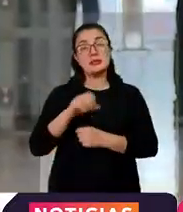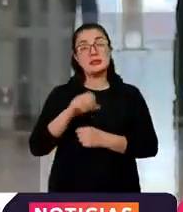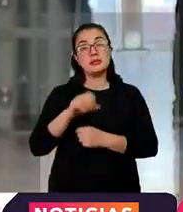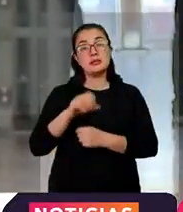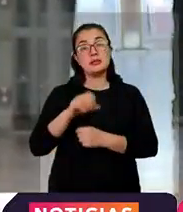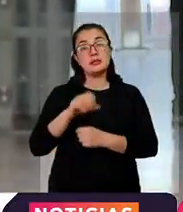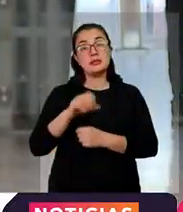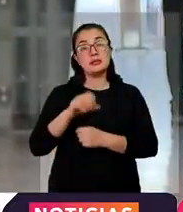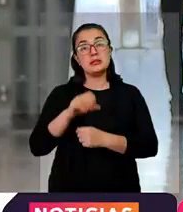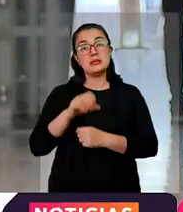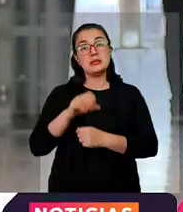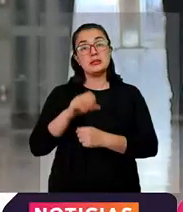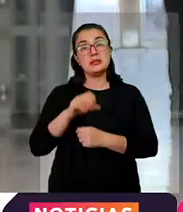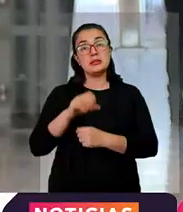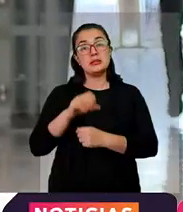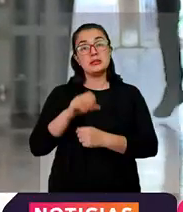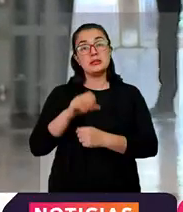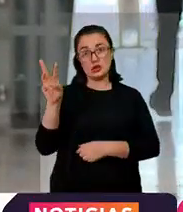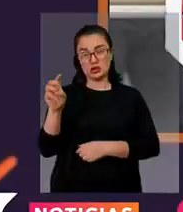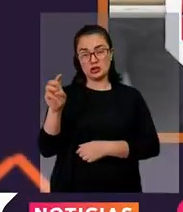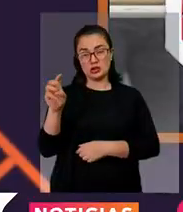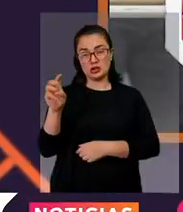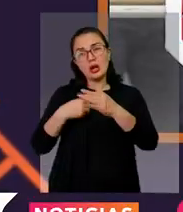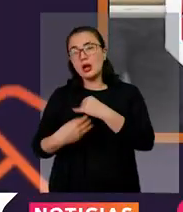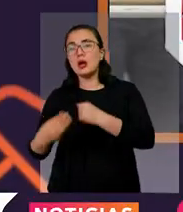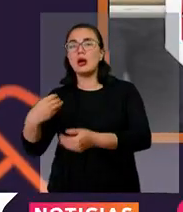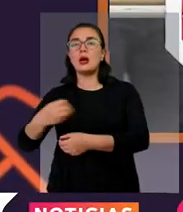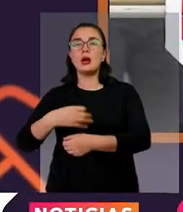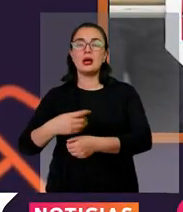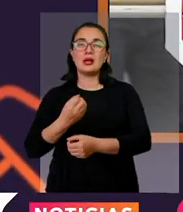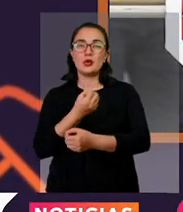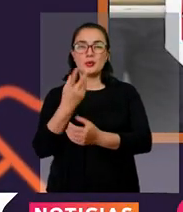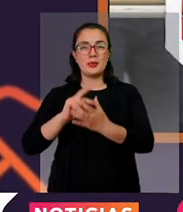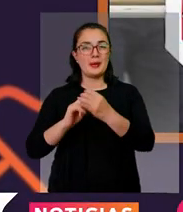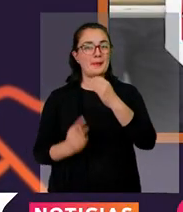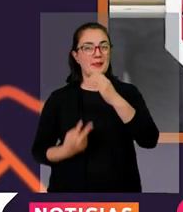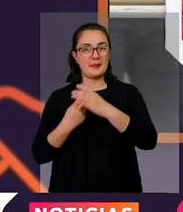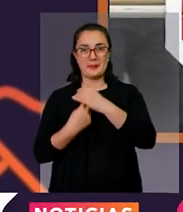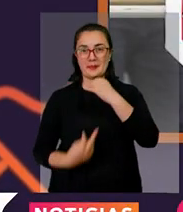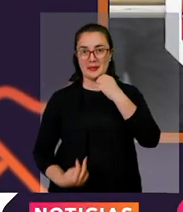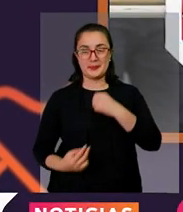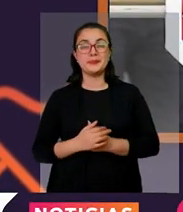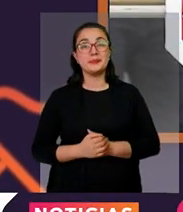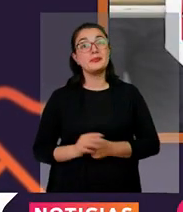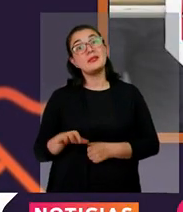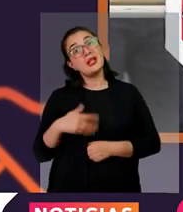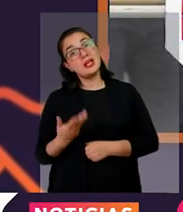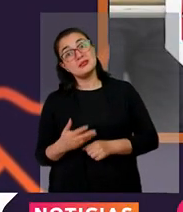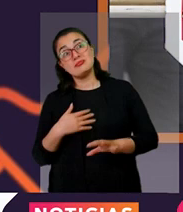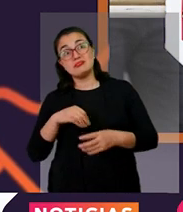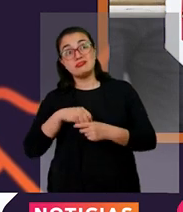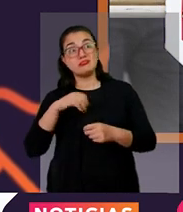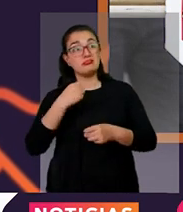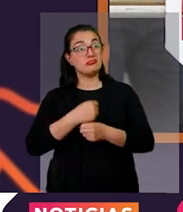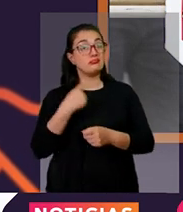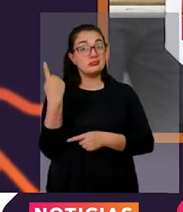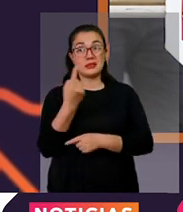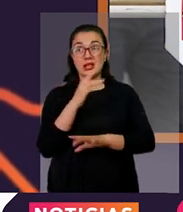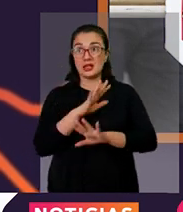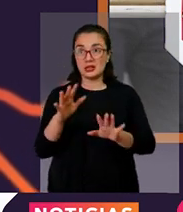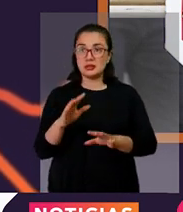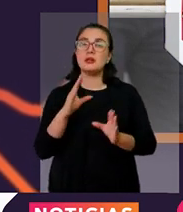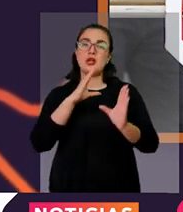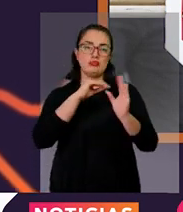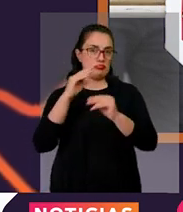y 8 lo podrán hacer los días impares. Después de la cuarentena general continuará el toque de queda nocturno que inicia a las 8 de la